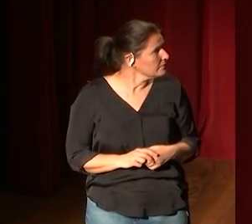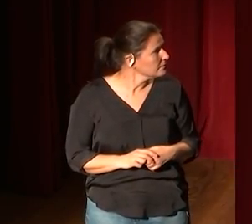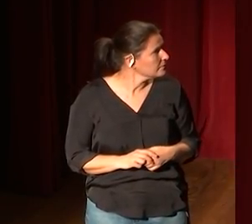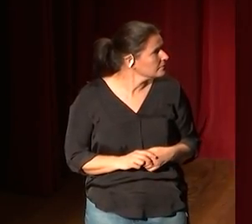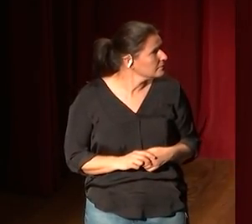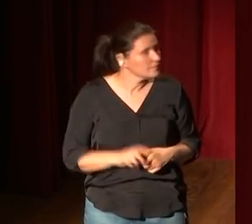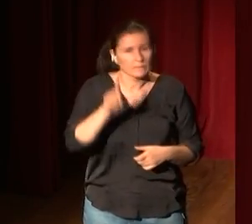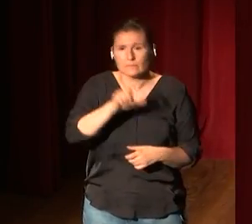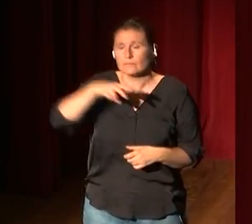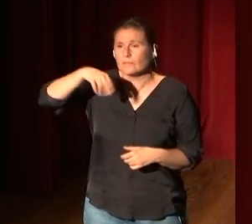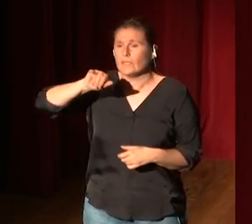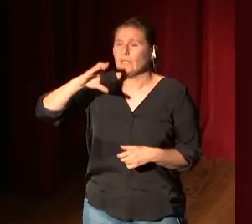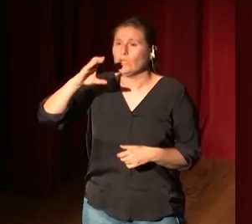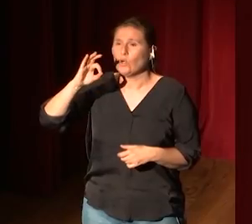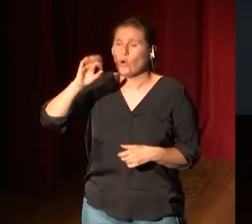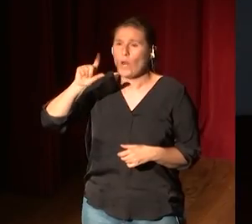este es Nikolas Tesla